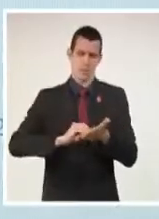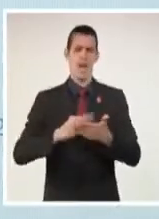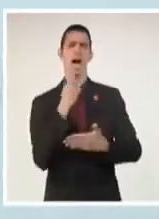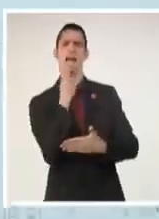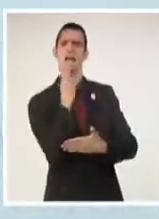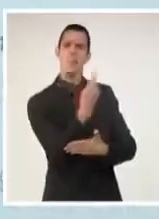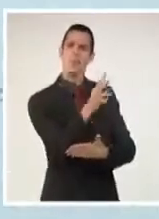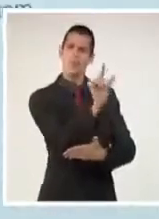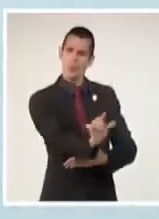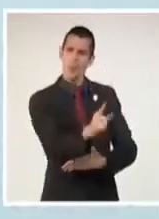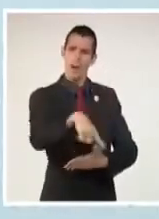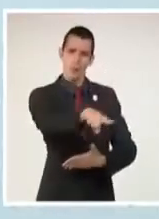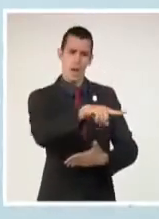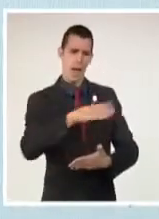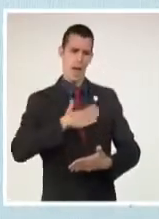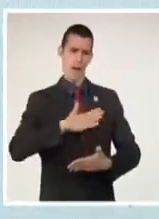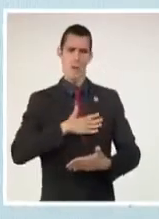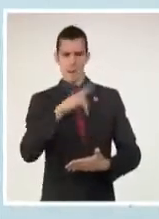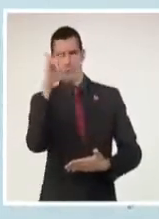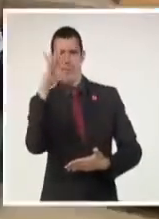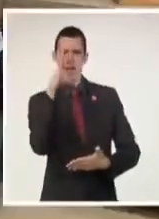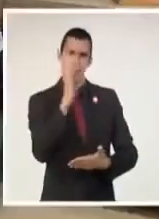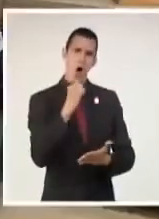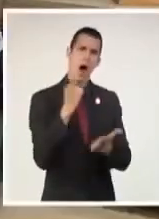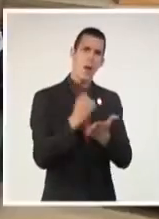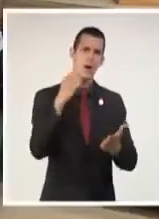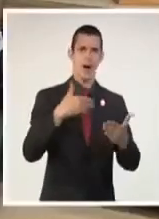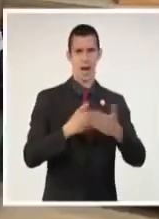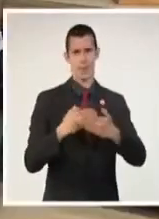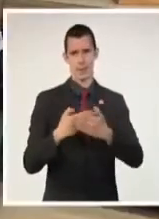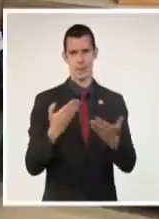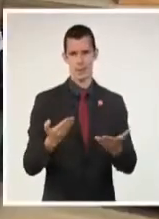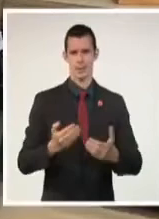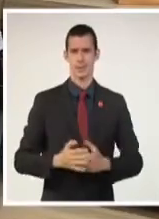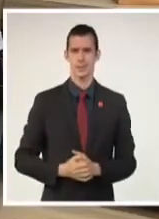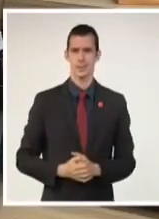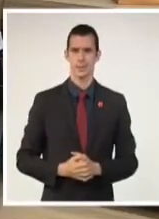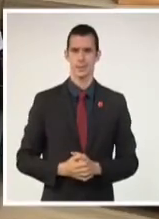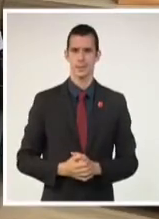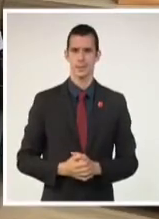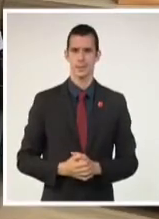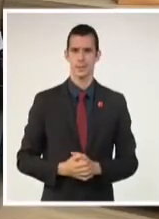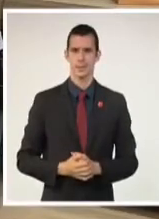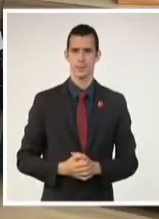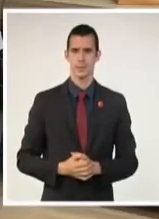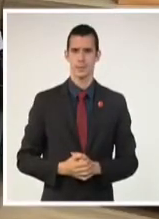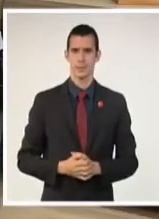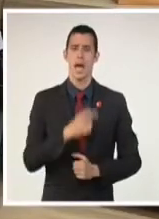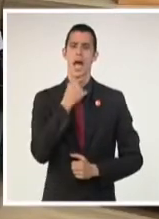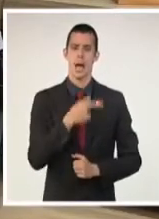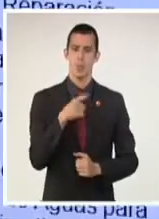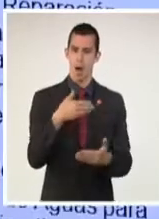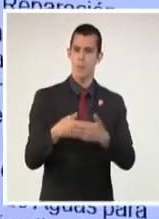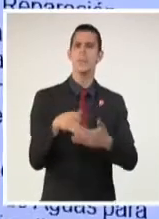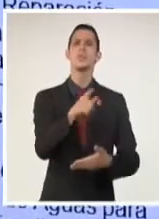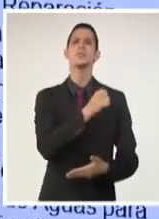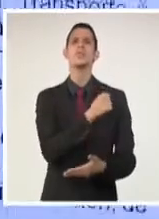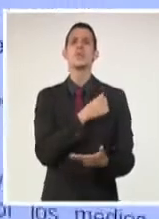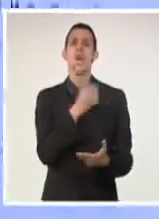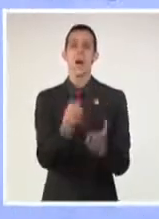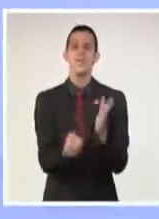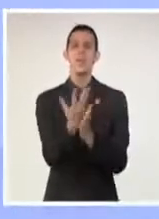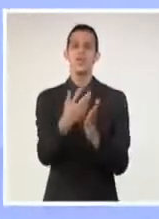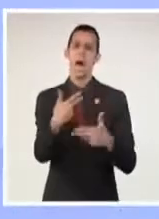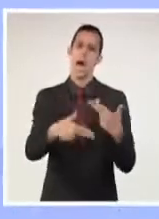o cooperativa no agropecuaria. La primera convocatoria prioriza a los emprendimientos de producción de alimentos, los de base tecnológica,